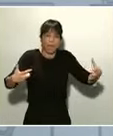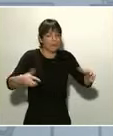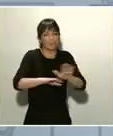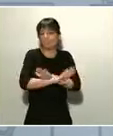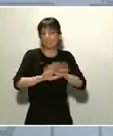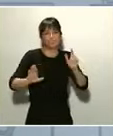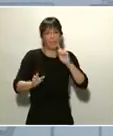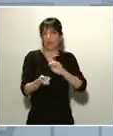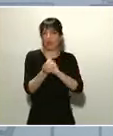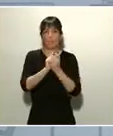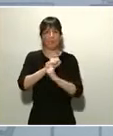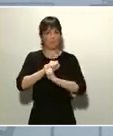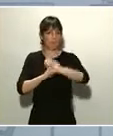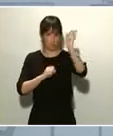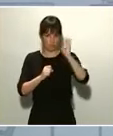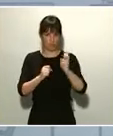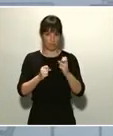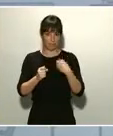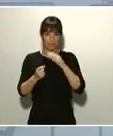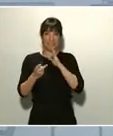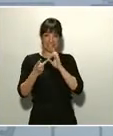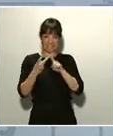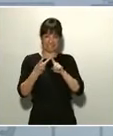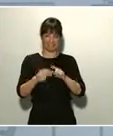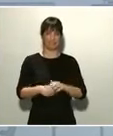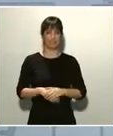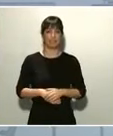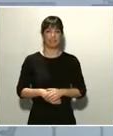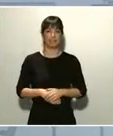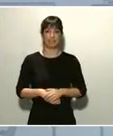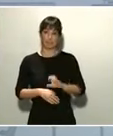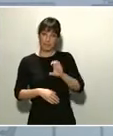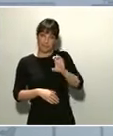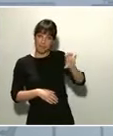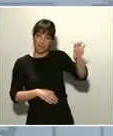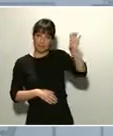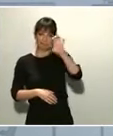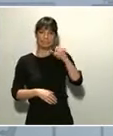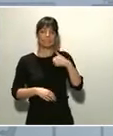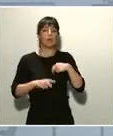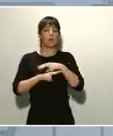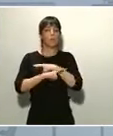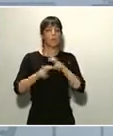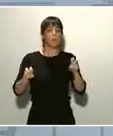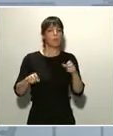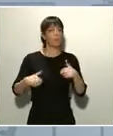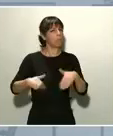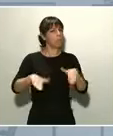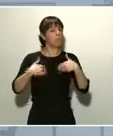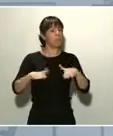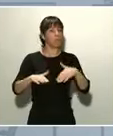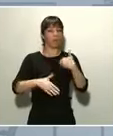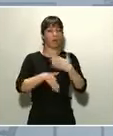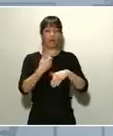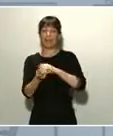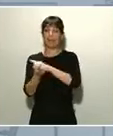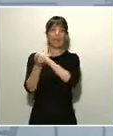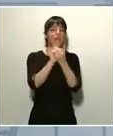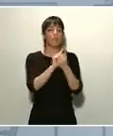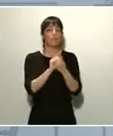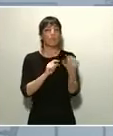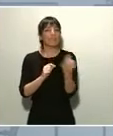El cambio en el comportamiento de esos países simplemente es la expresión de la misma regla general que me gustaría subrayar y recordaros